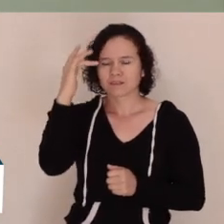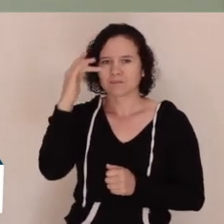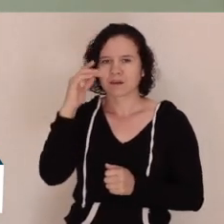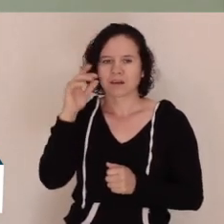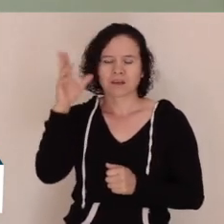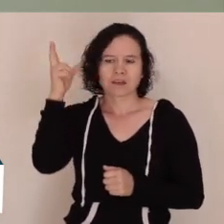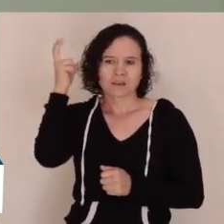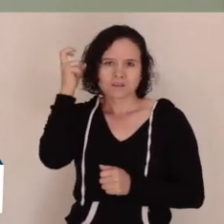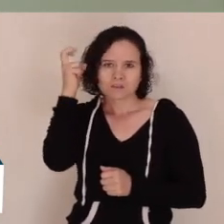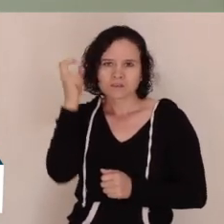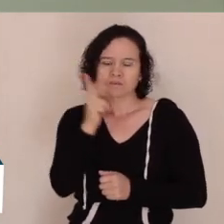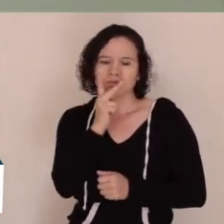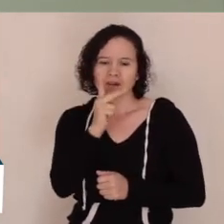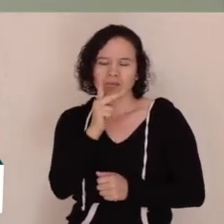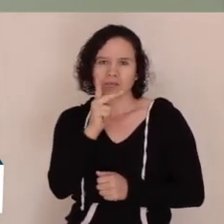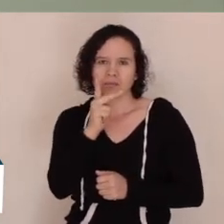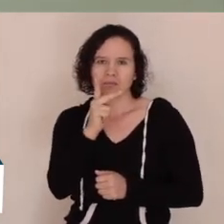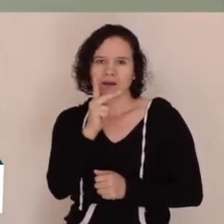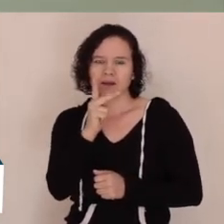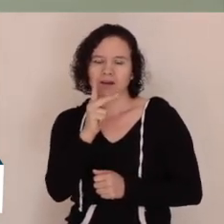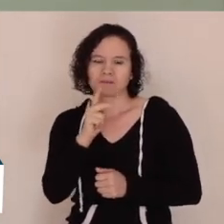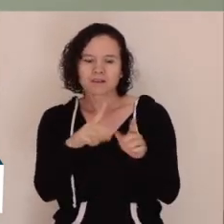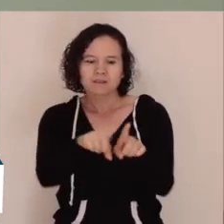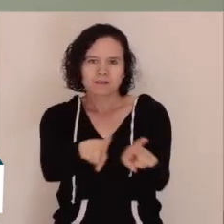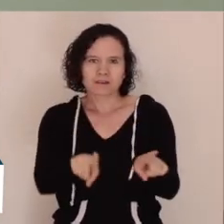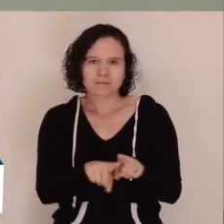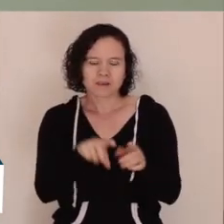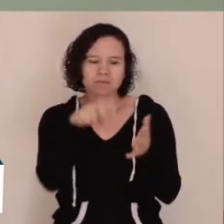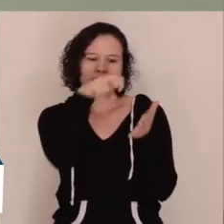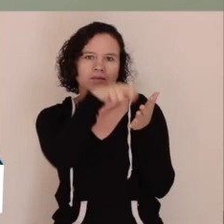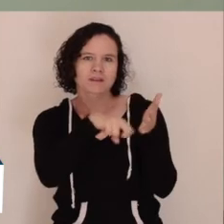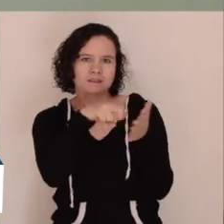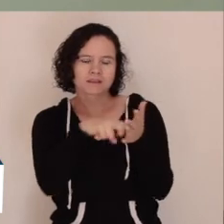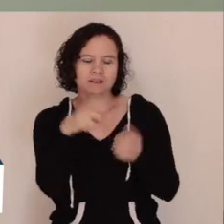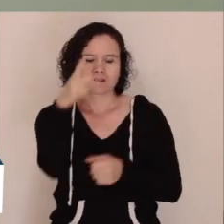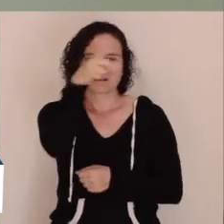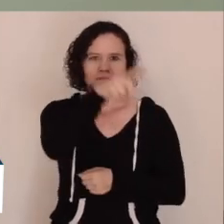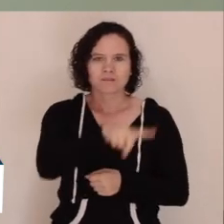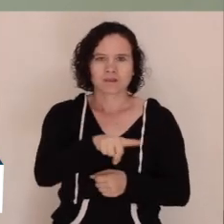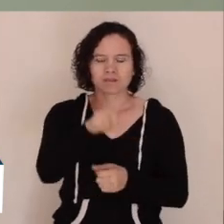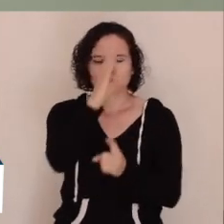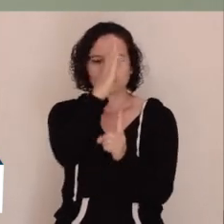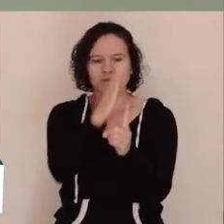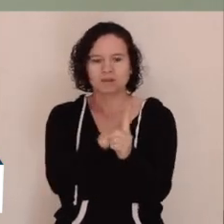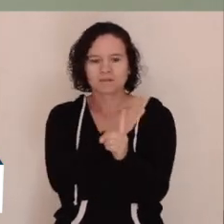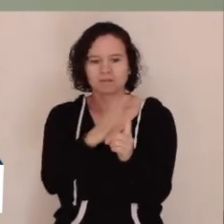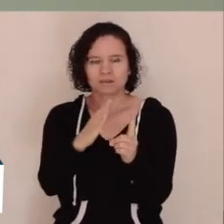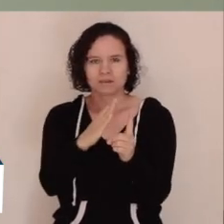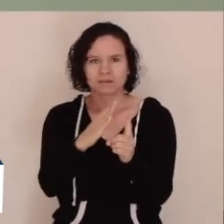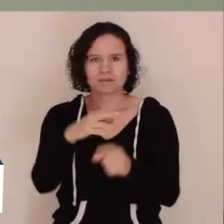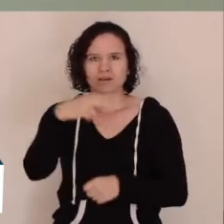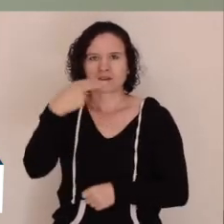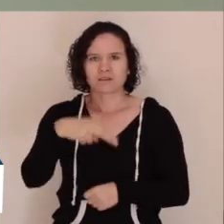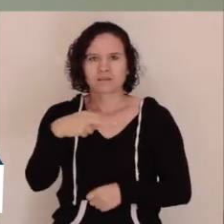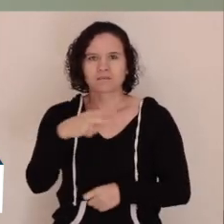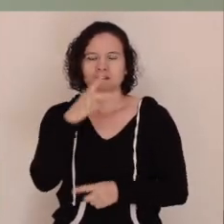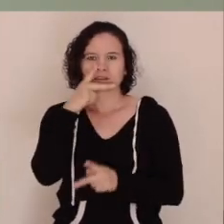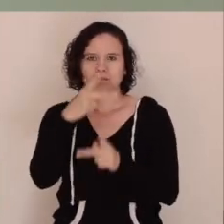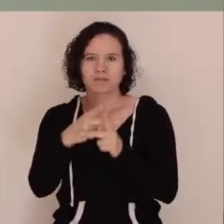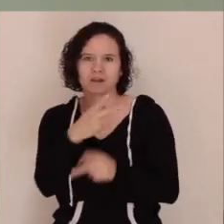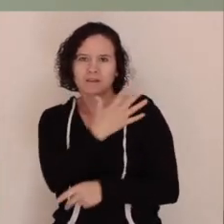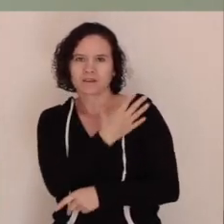sepamos recibirla y ponerla en práctica. Les envío mi bendición en el nombre del Padre,